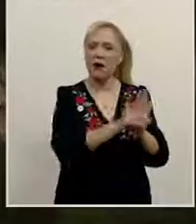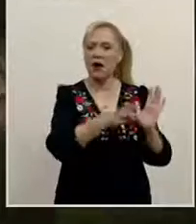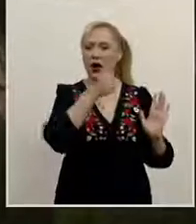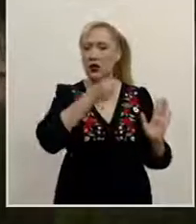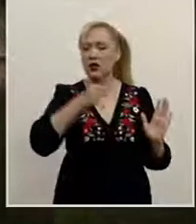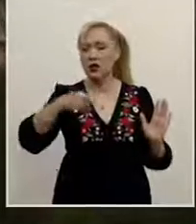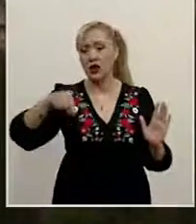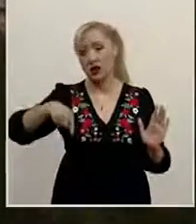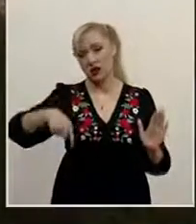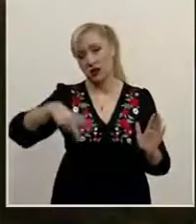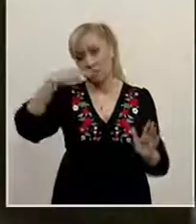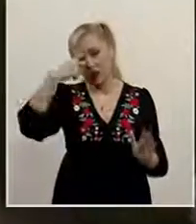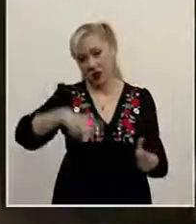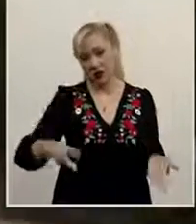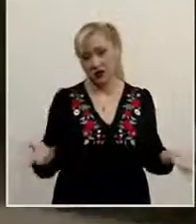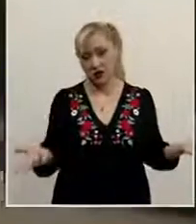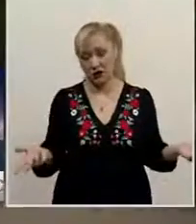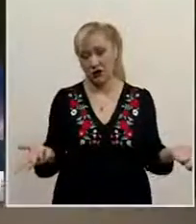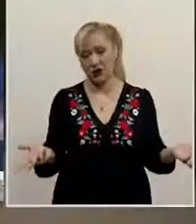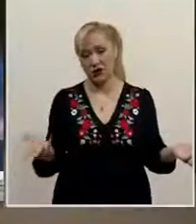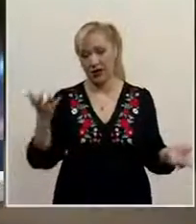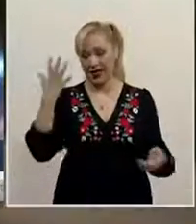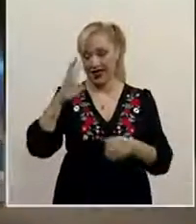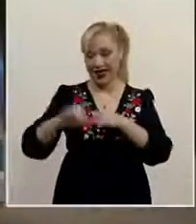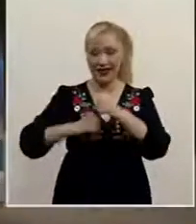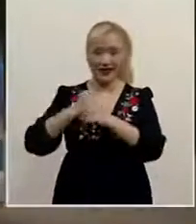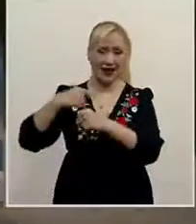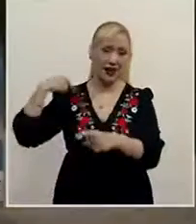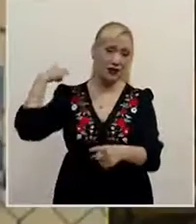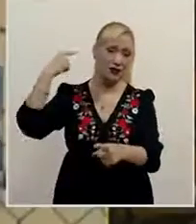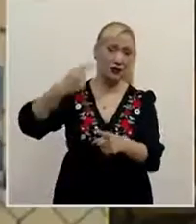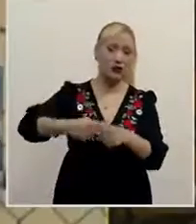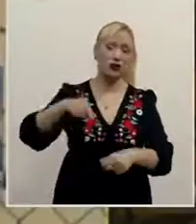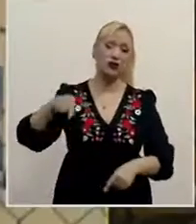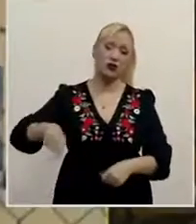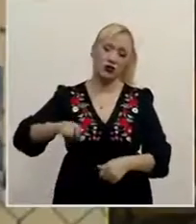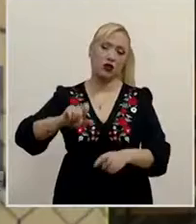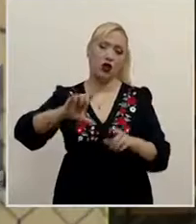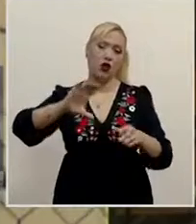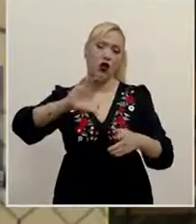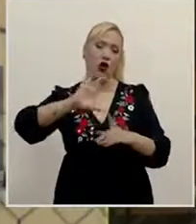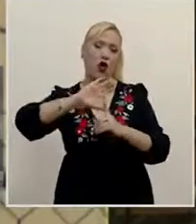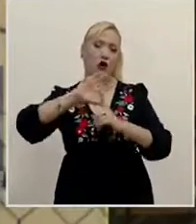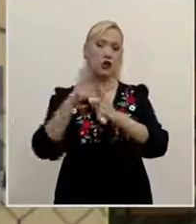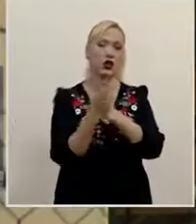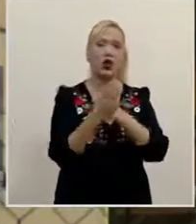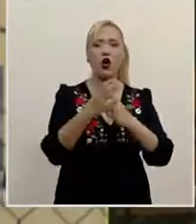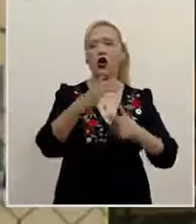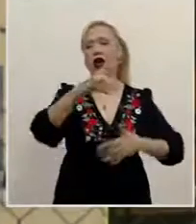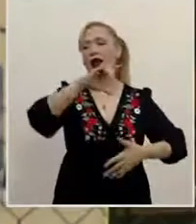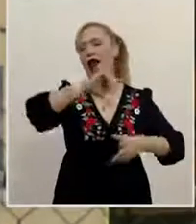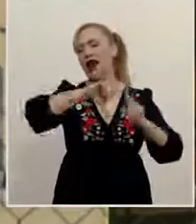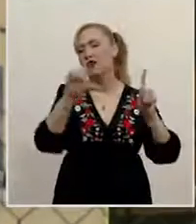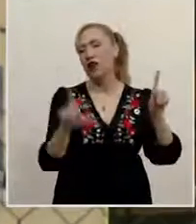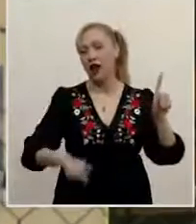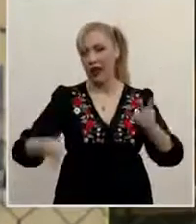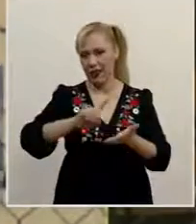Tan solo en la última década, la Comisión Nacional de Derechos Humanos ha tramitado